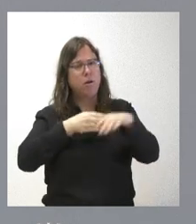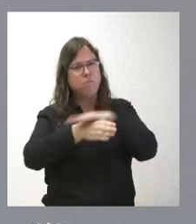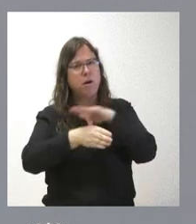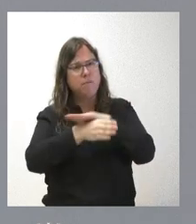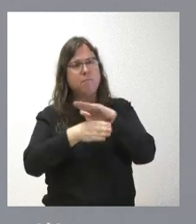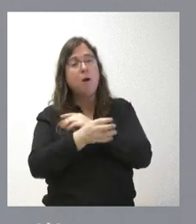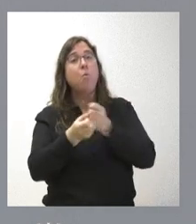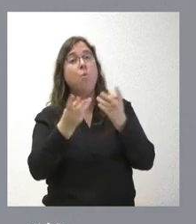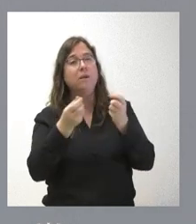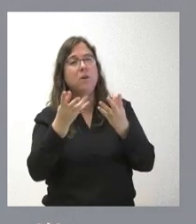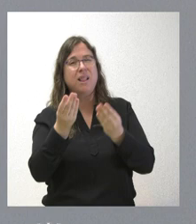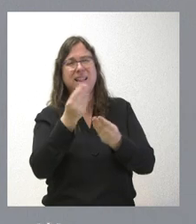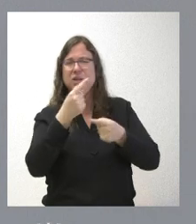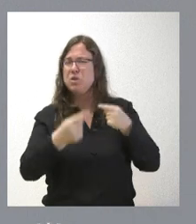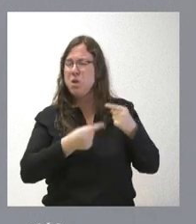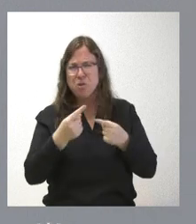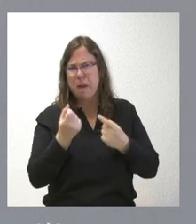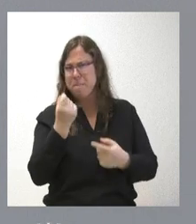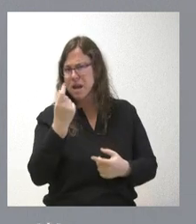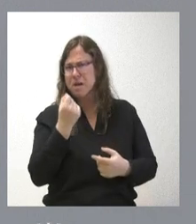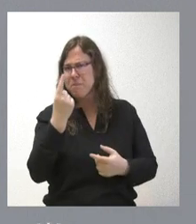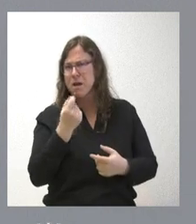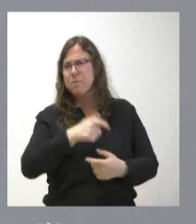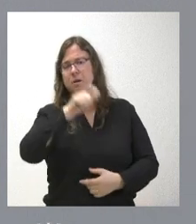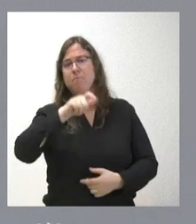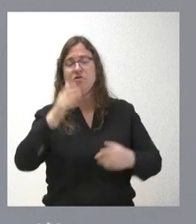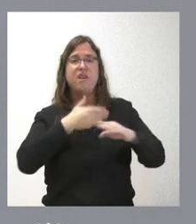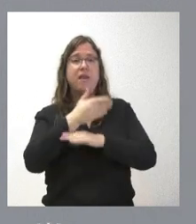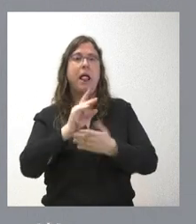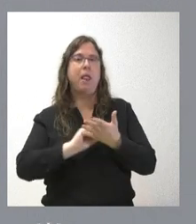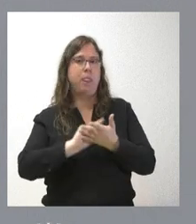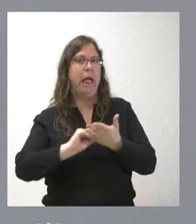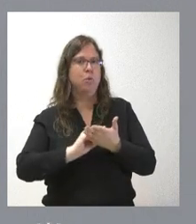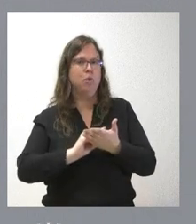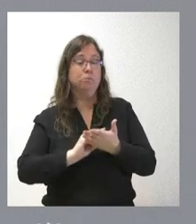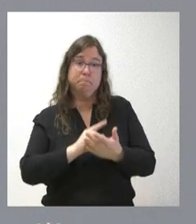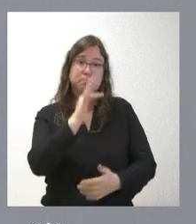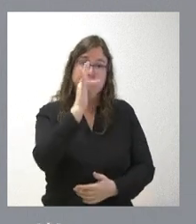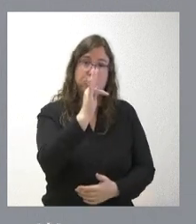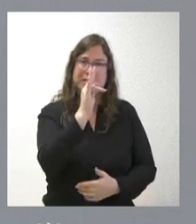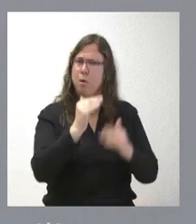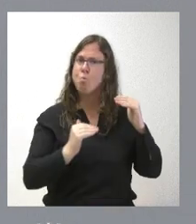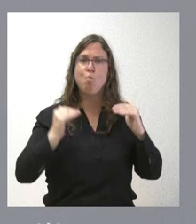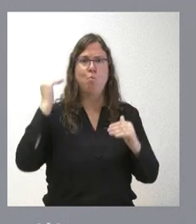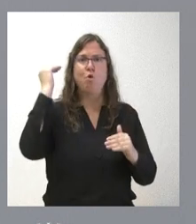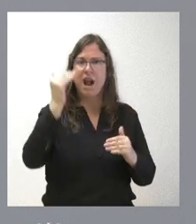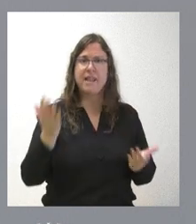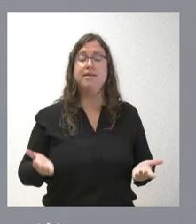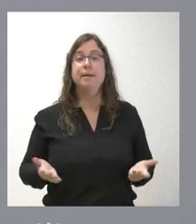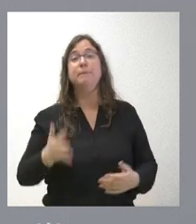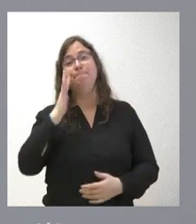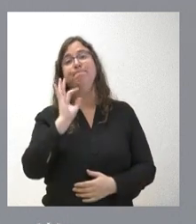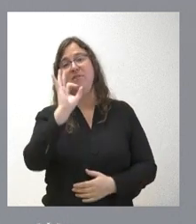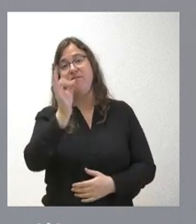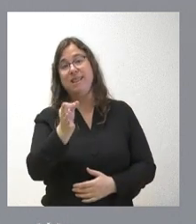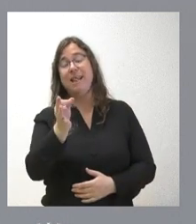consulta. Son todos los días miles de personas, que son cifras extremadamente positivas y altísimas. Lo que pasa es que es verdad que